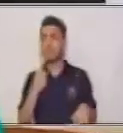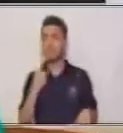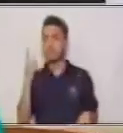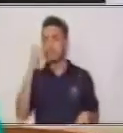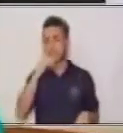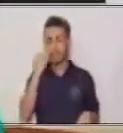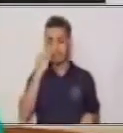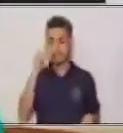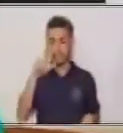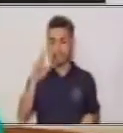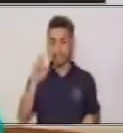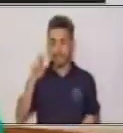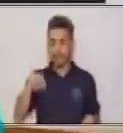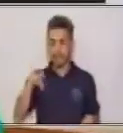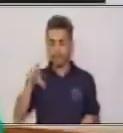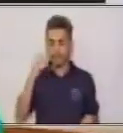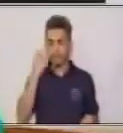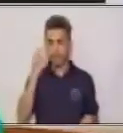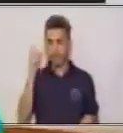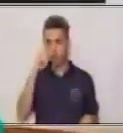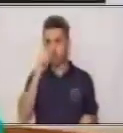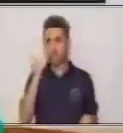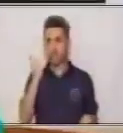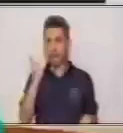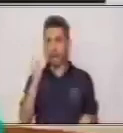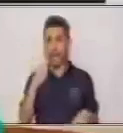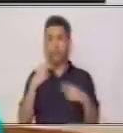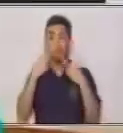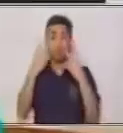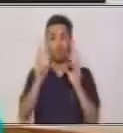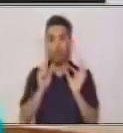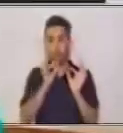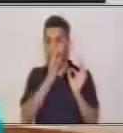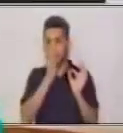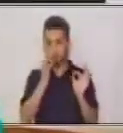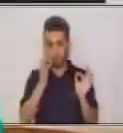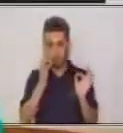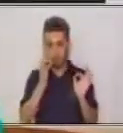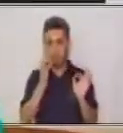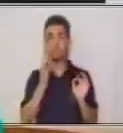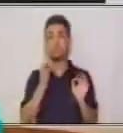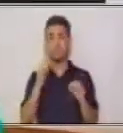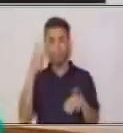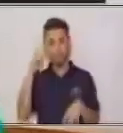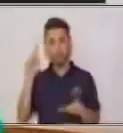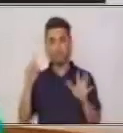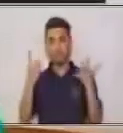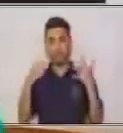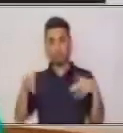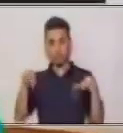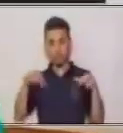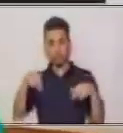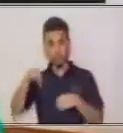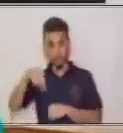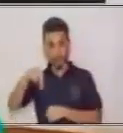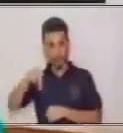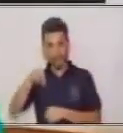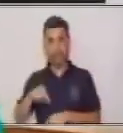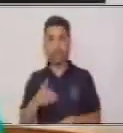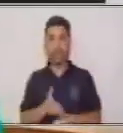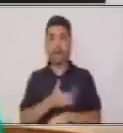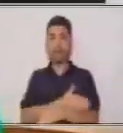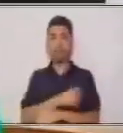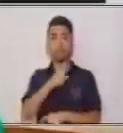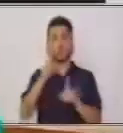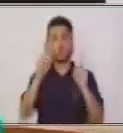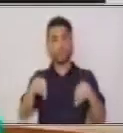y Lenguaje para Sexto Primaria. Antes de iniciar, recuerda las recomendaciones. Bueno, el uso de la mascarilla,